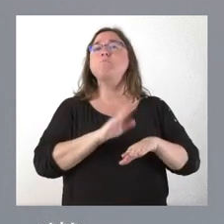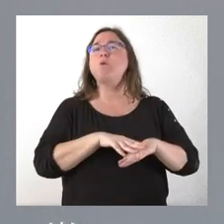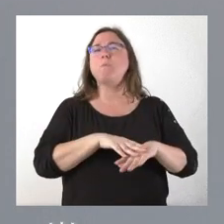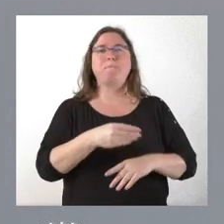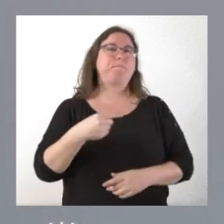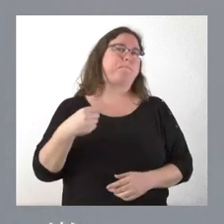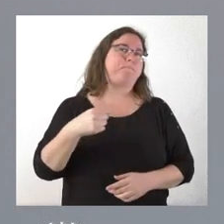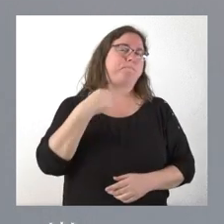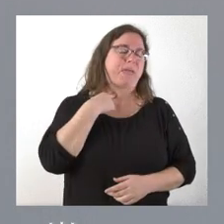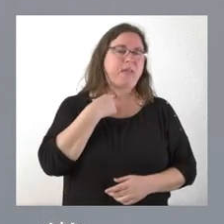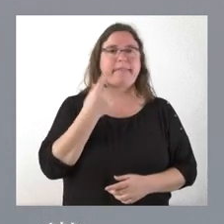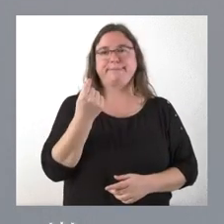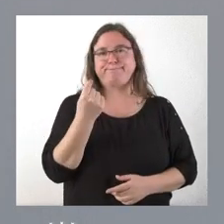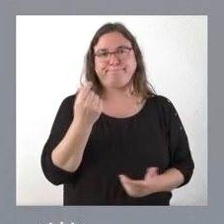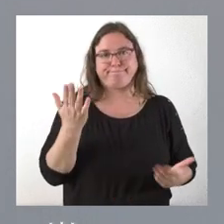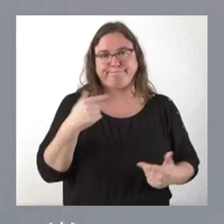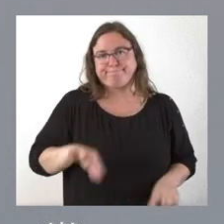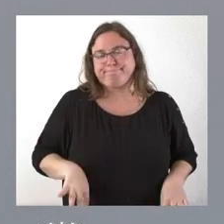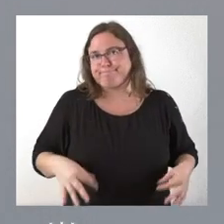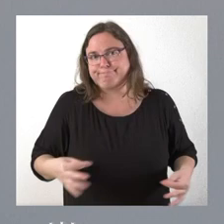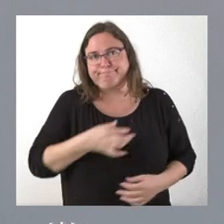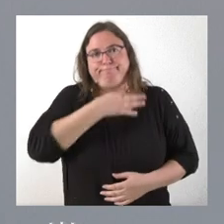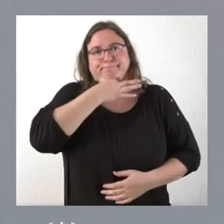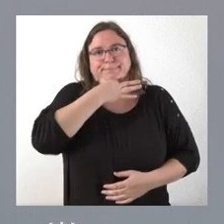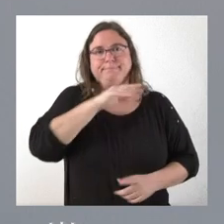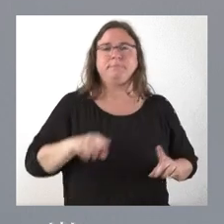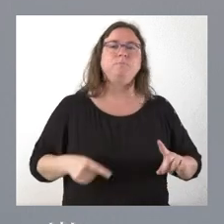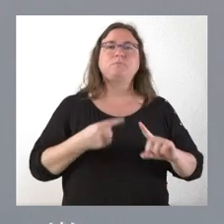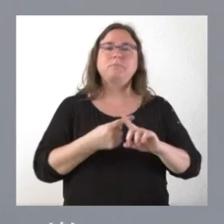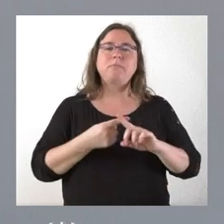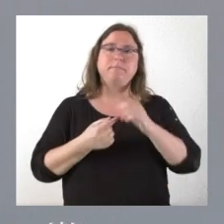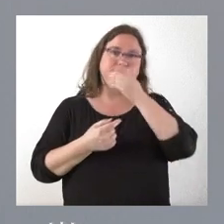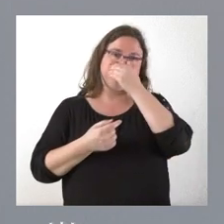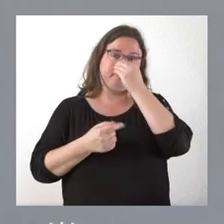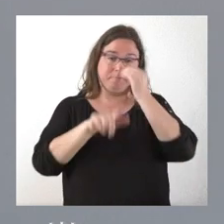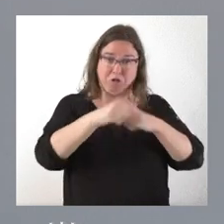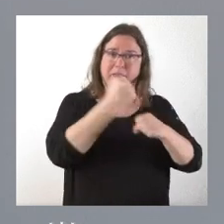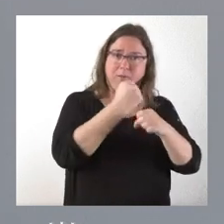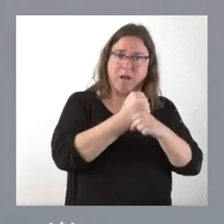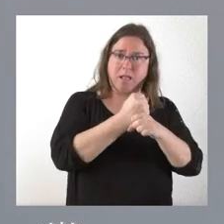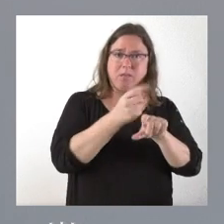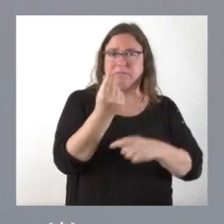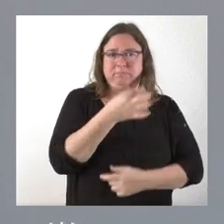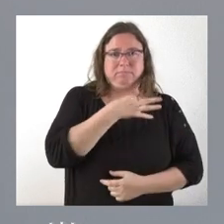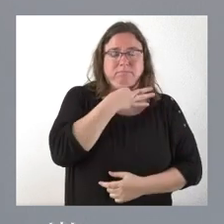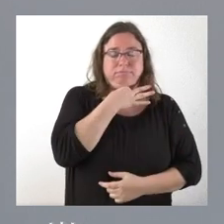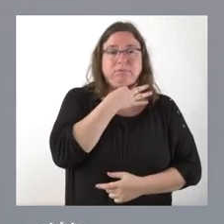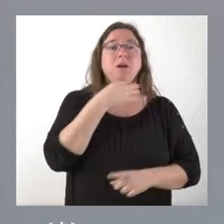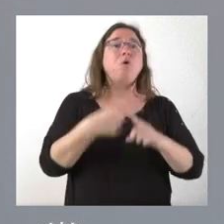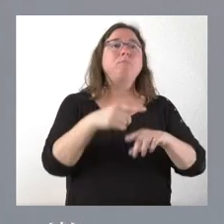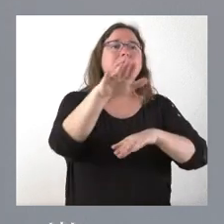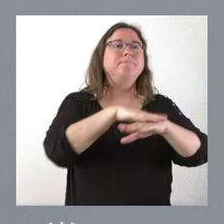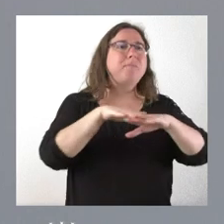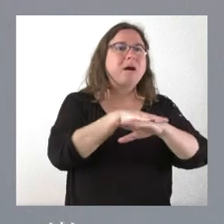de poder adquisitivo de muchos trabajadores, con la dificultad de acceder a los bienes de primera necesidad y el